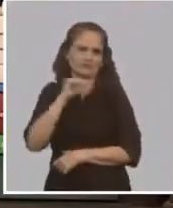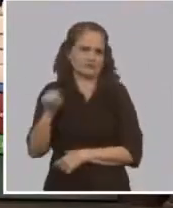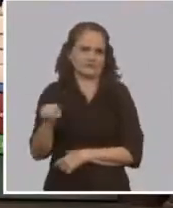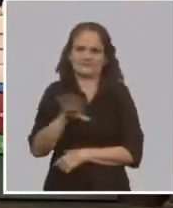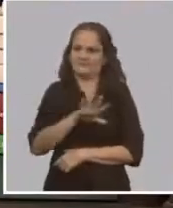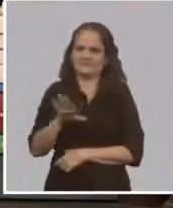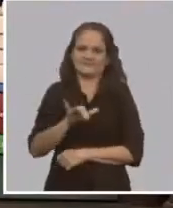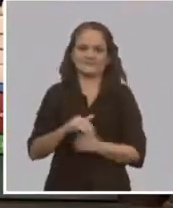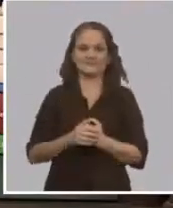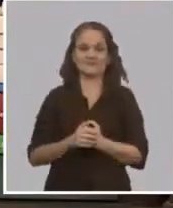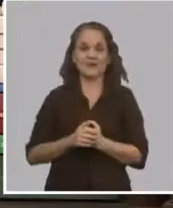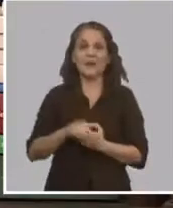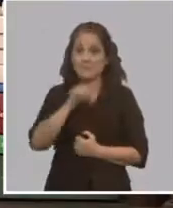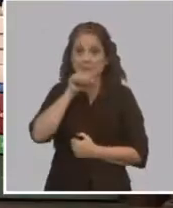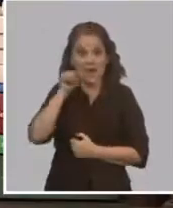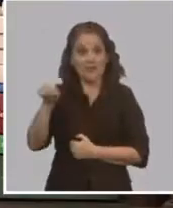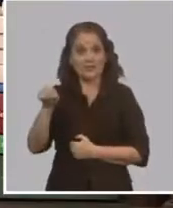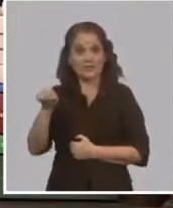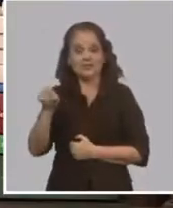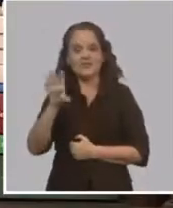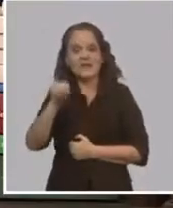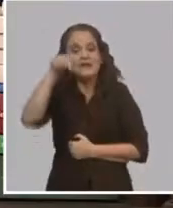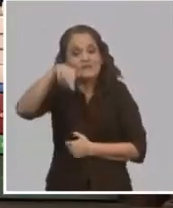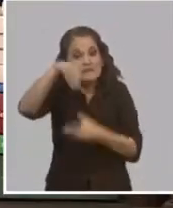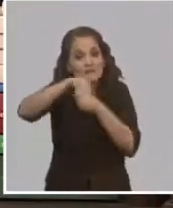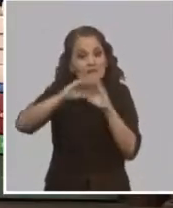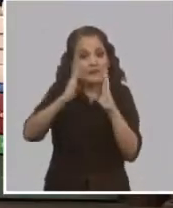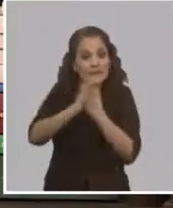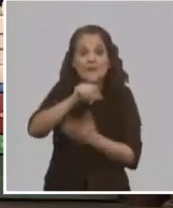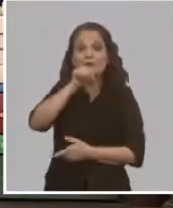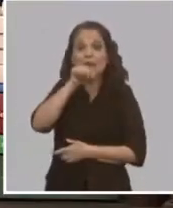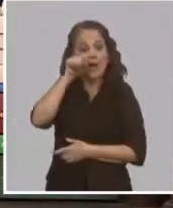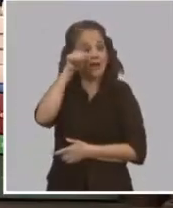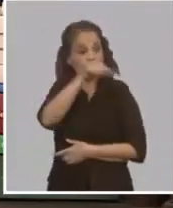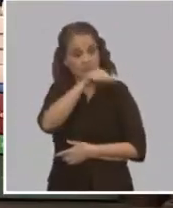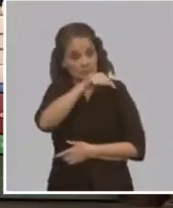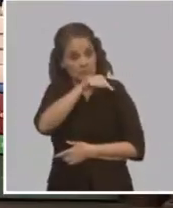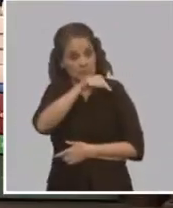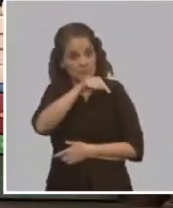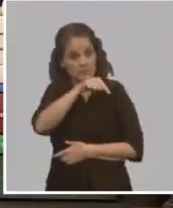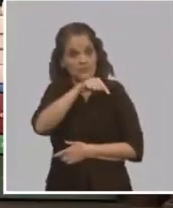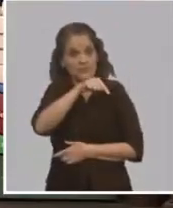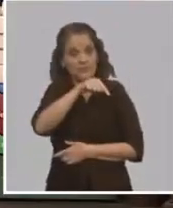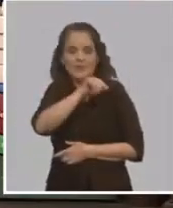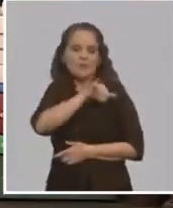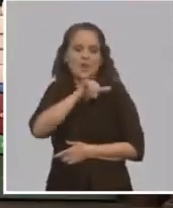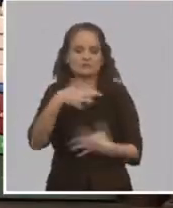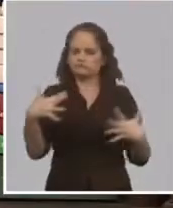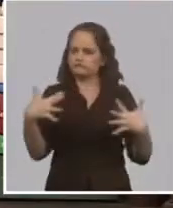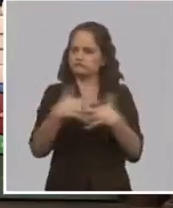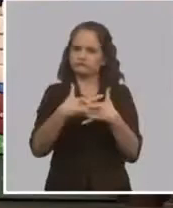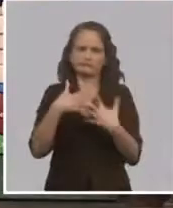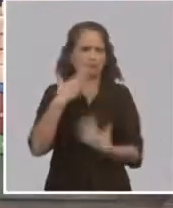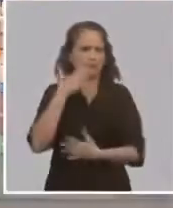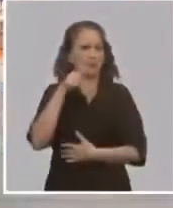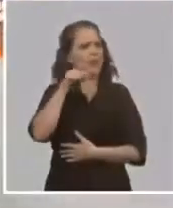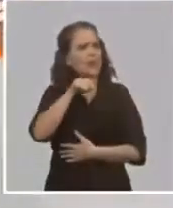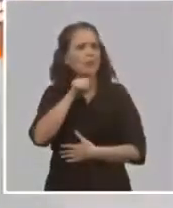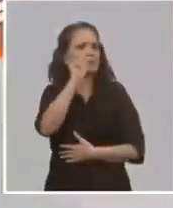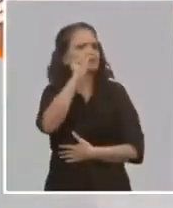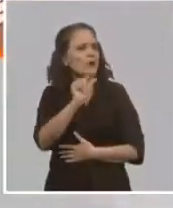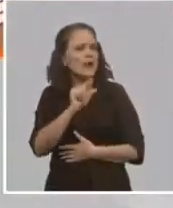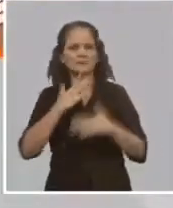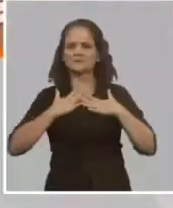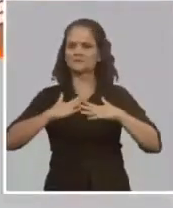que en esta familia, aquí, la madre de él era yo. Y hemos tenido una relación muy buena, él es muy tranquilo,